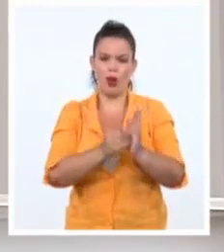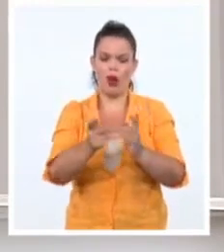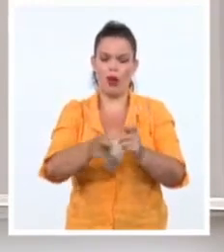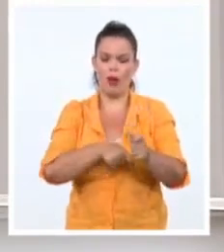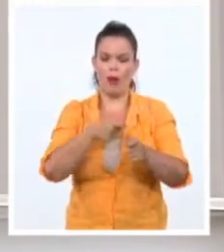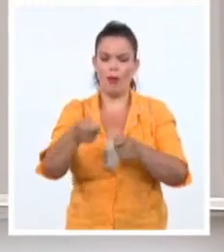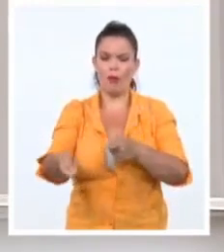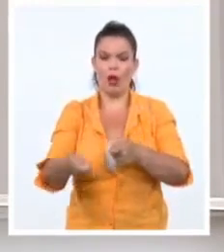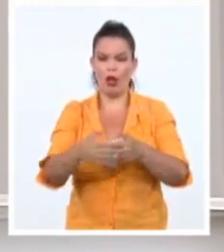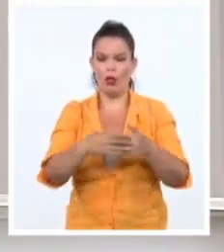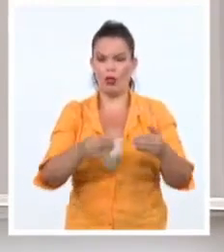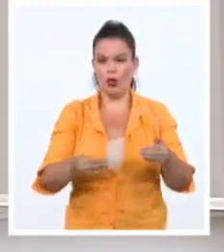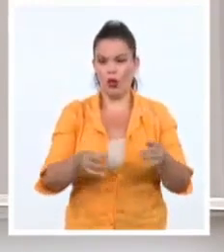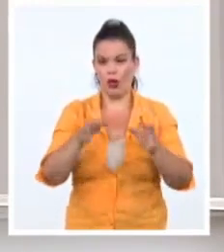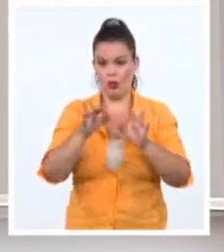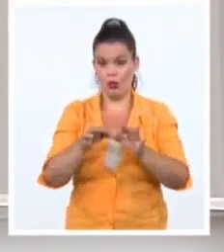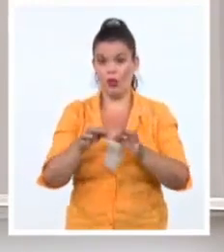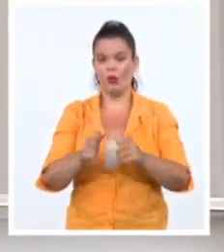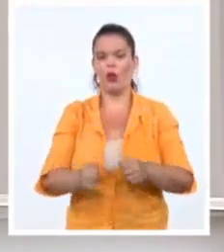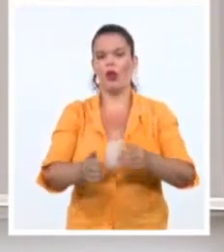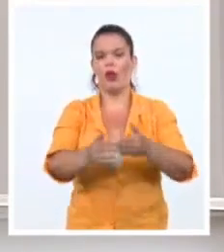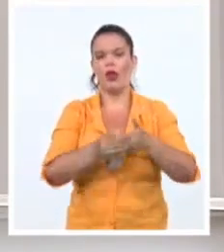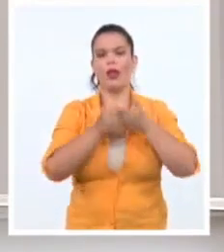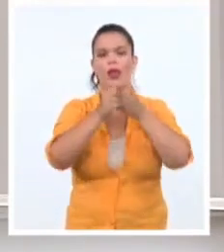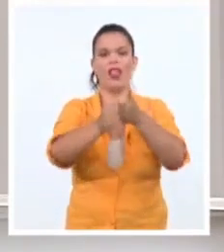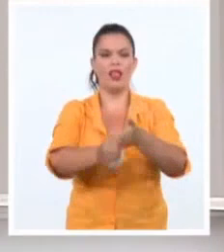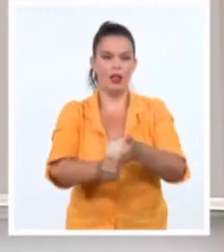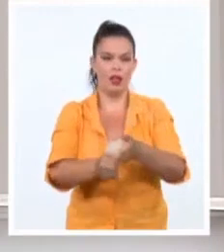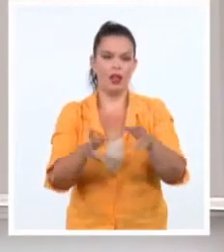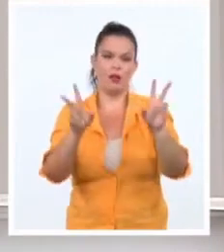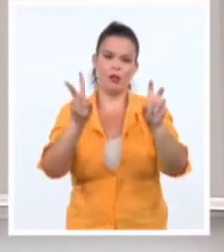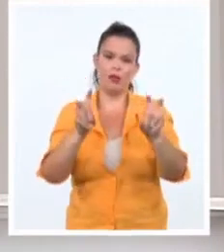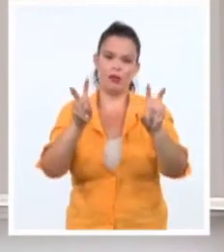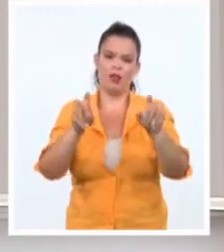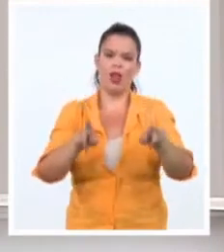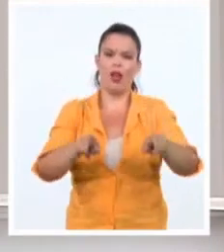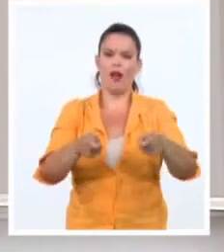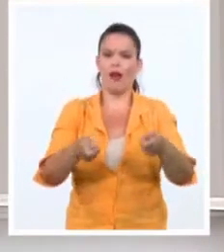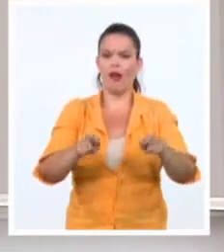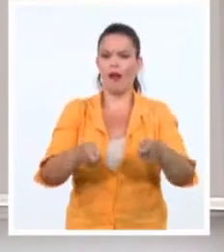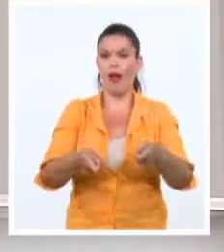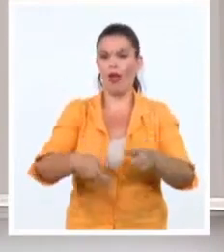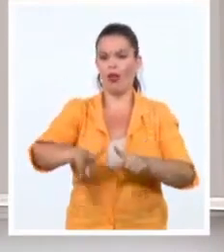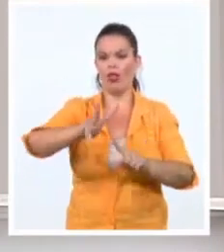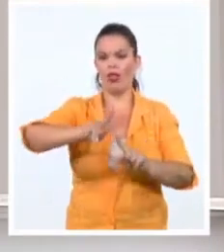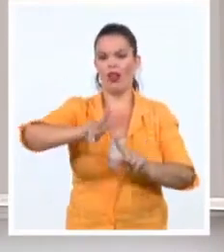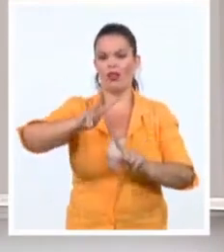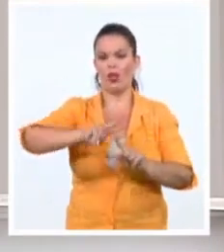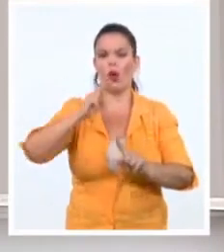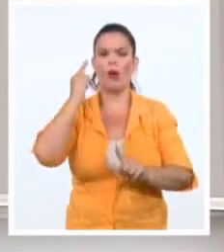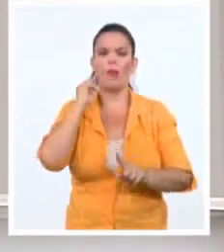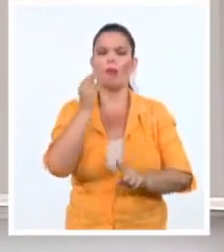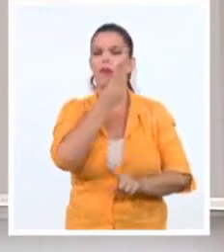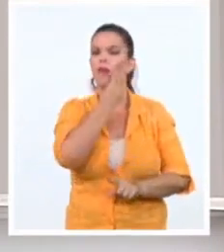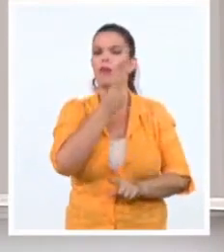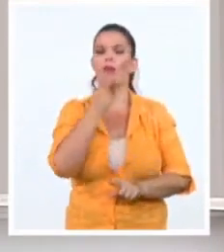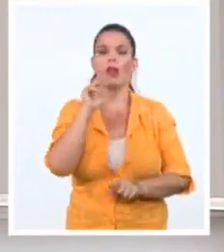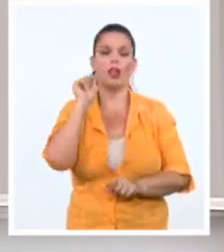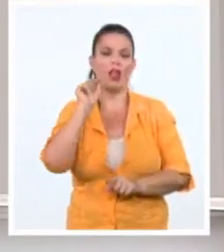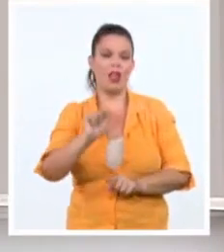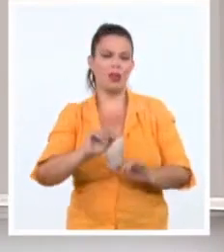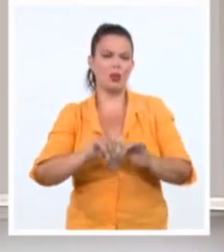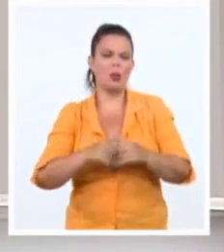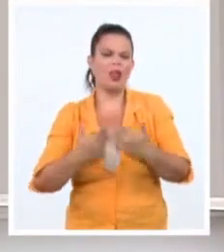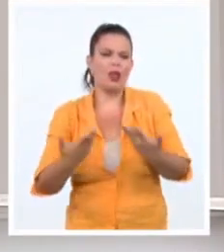la Oficina de Transmisiones para Cuba, que dirige las mal llamadas Radio y Televisión Martí, medios dedicados a